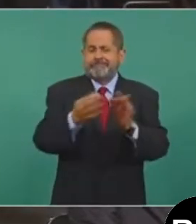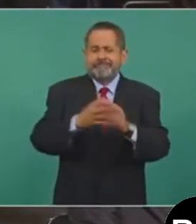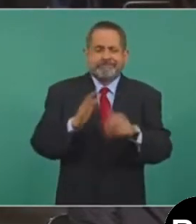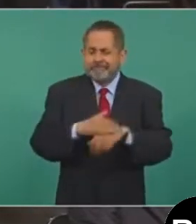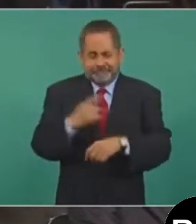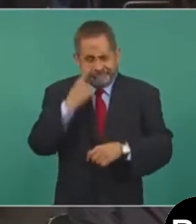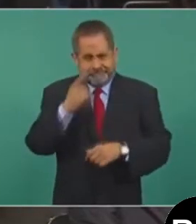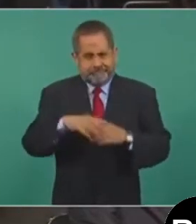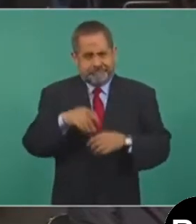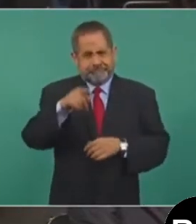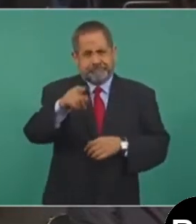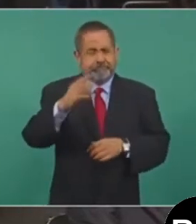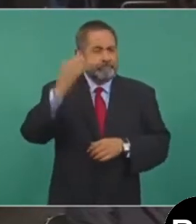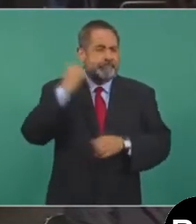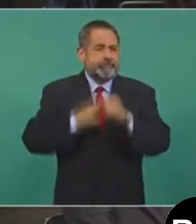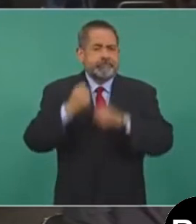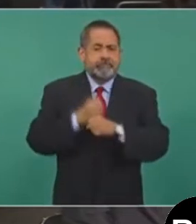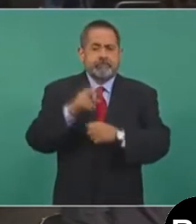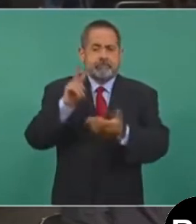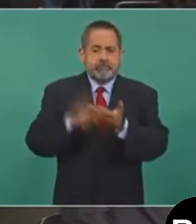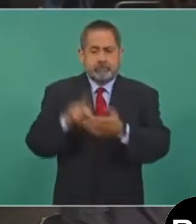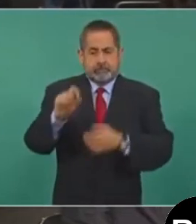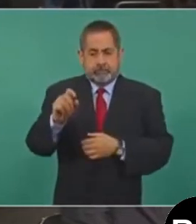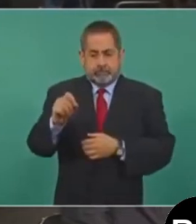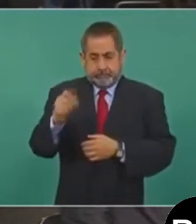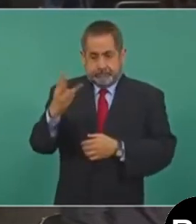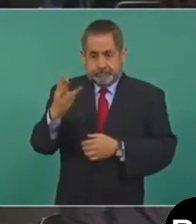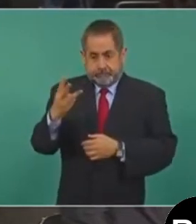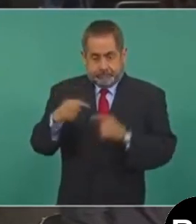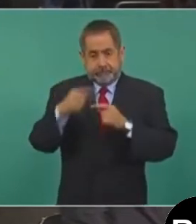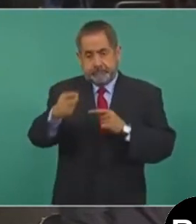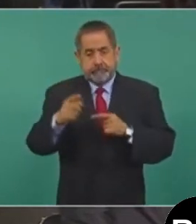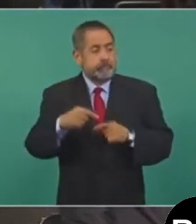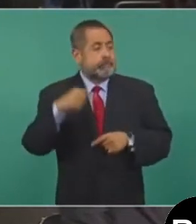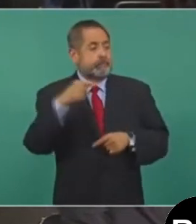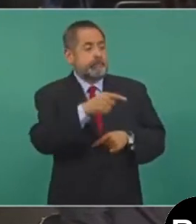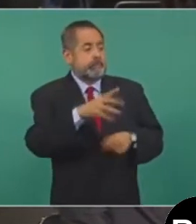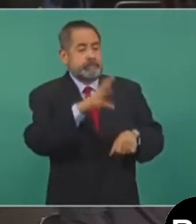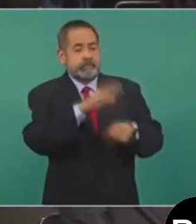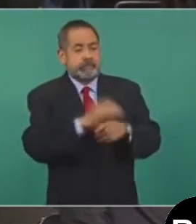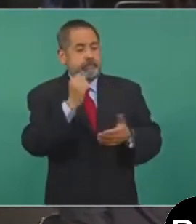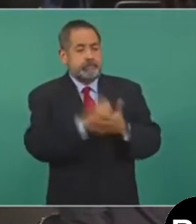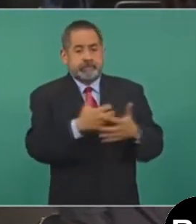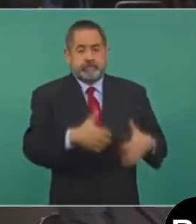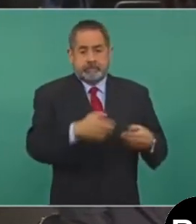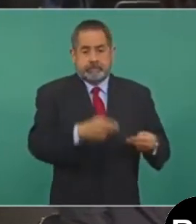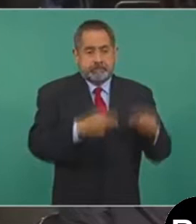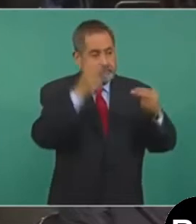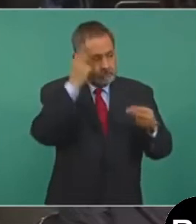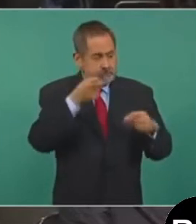usted en el 2023 va a tener la oportunidad de retirar una concesión a un empresario,